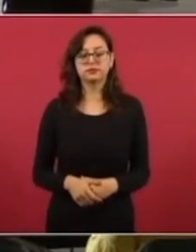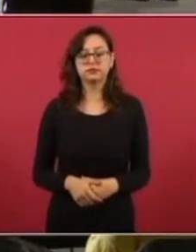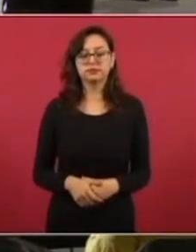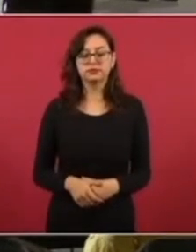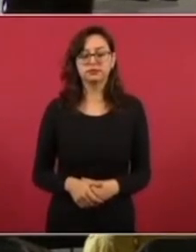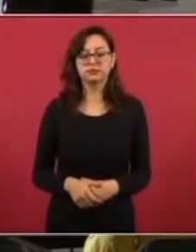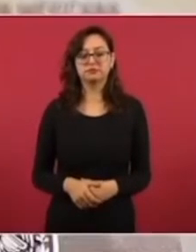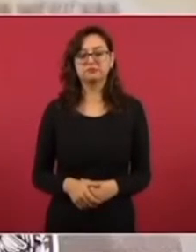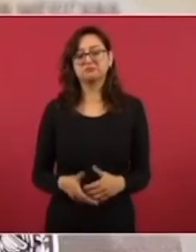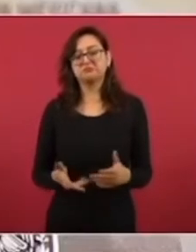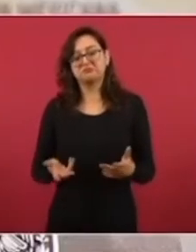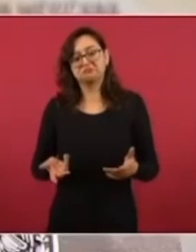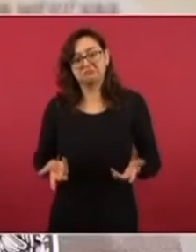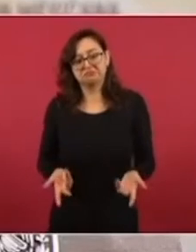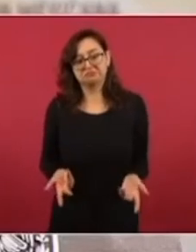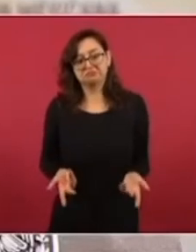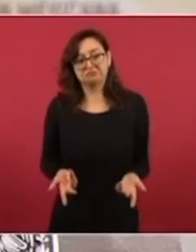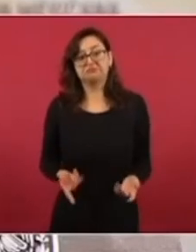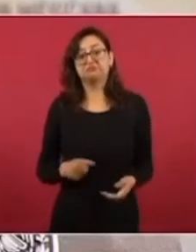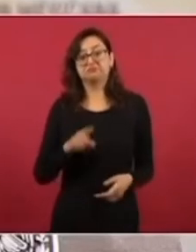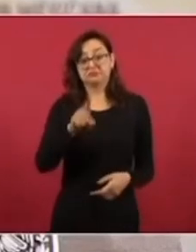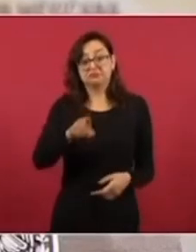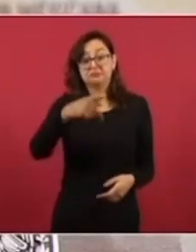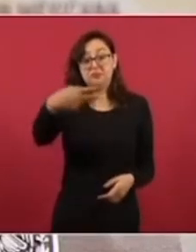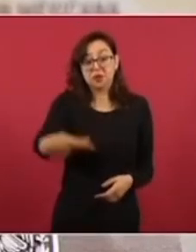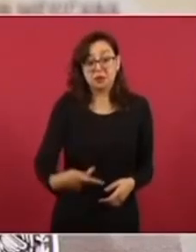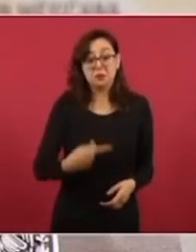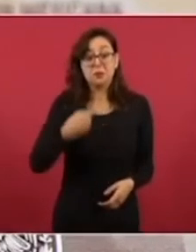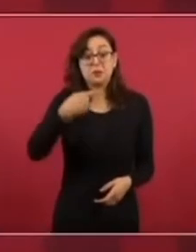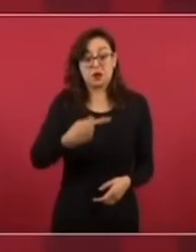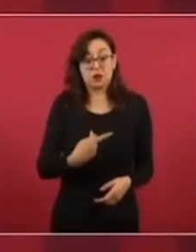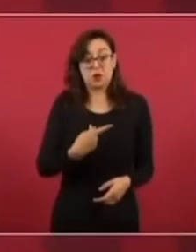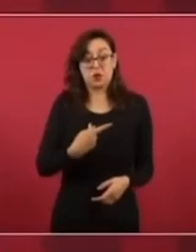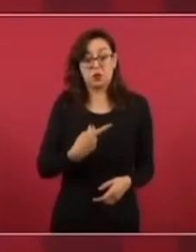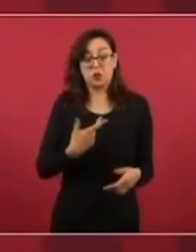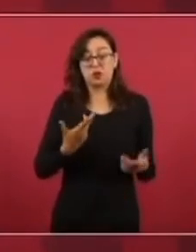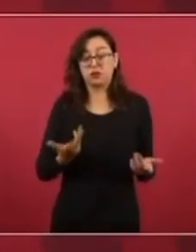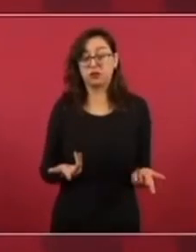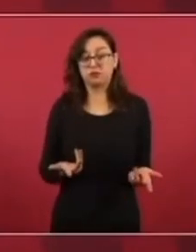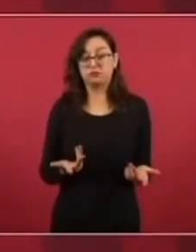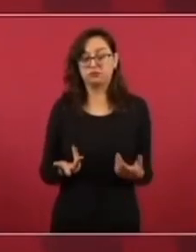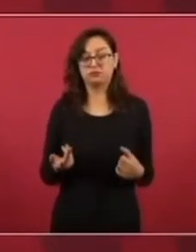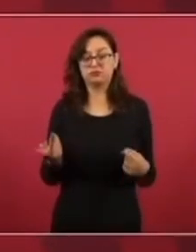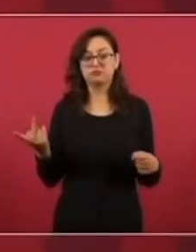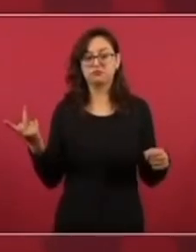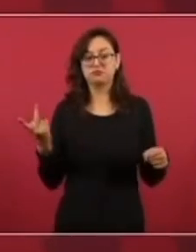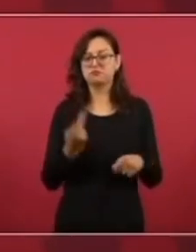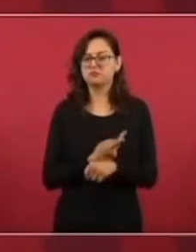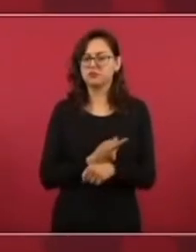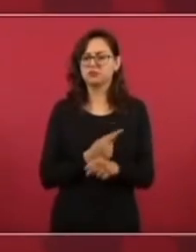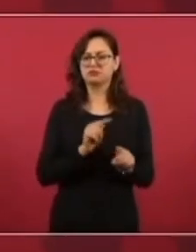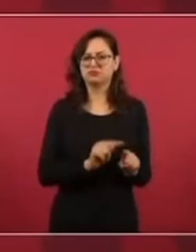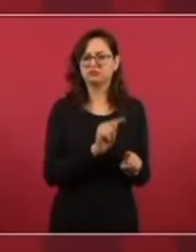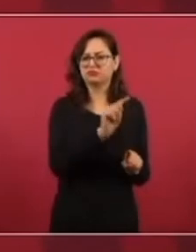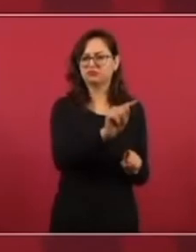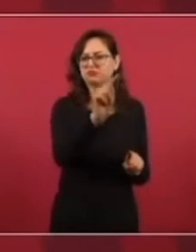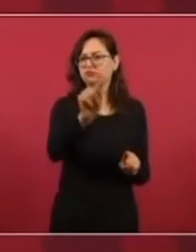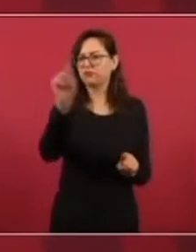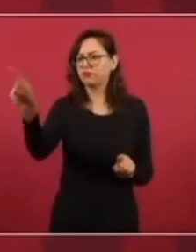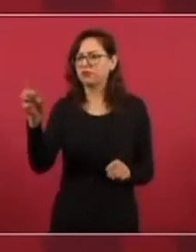Entonces, me preguntas, ¿por qué todavía esta